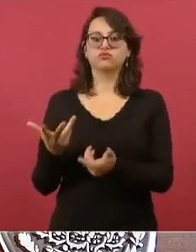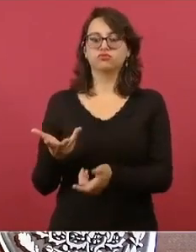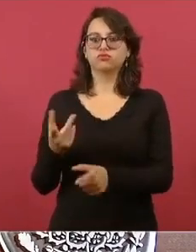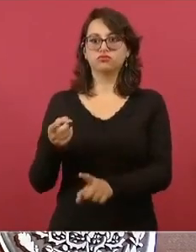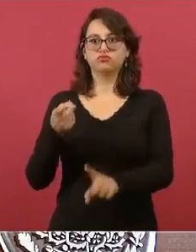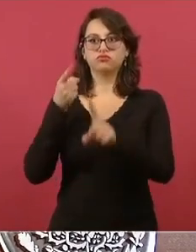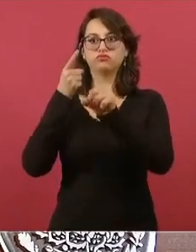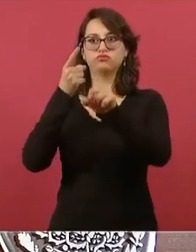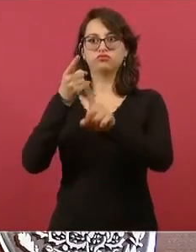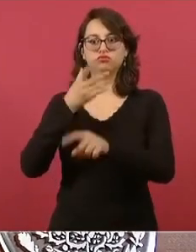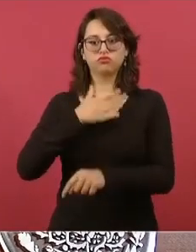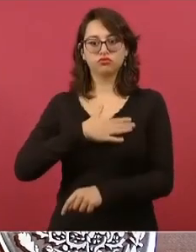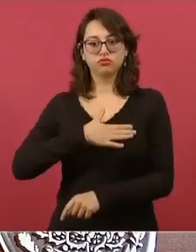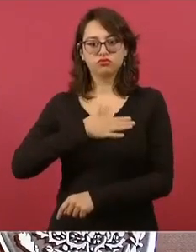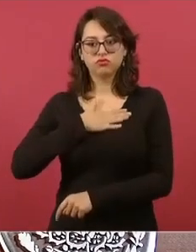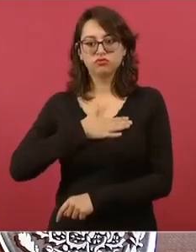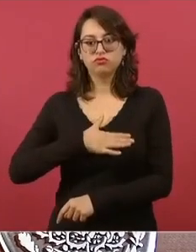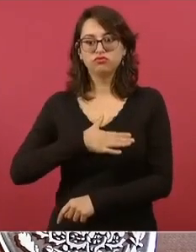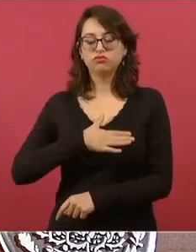causas del pueblo,